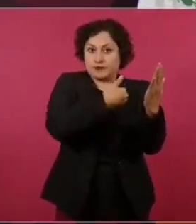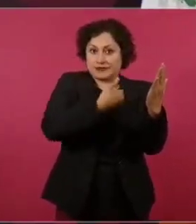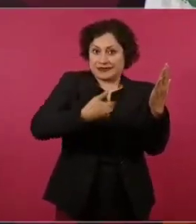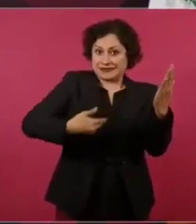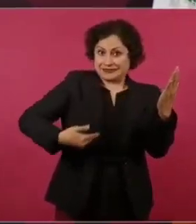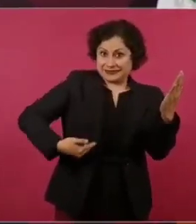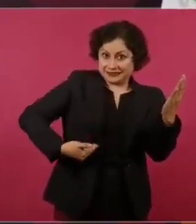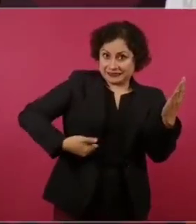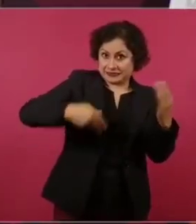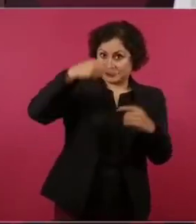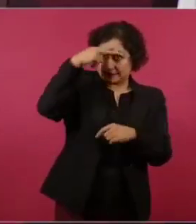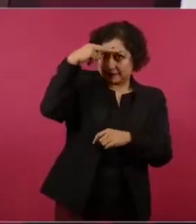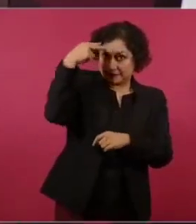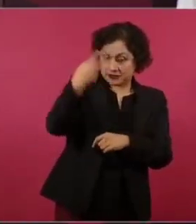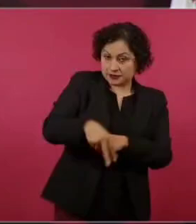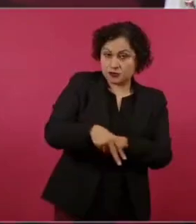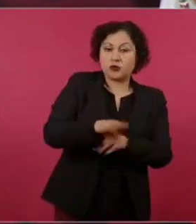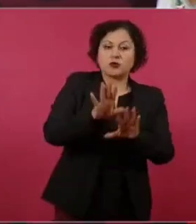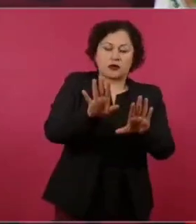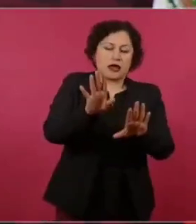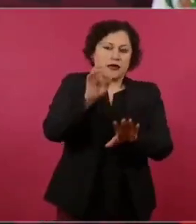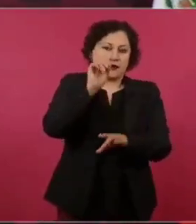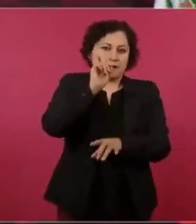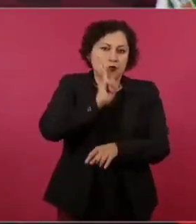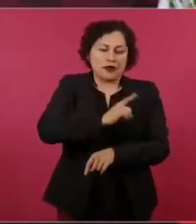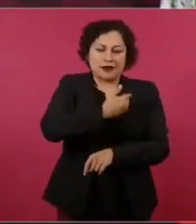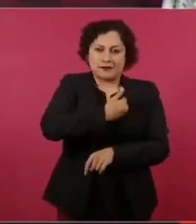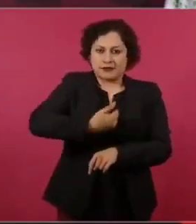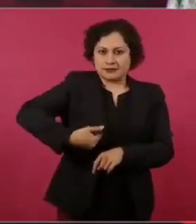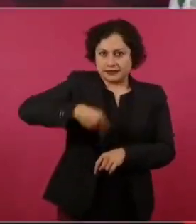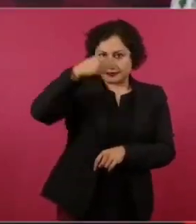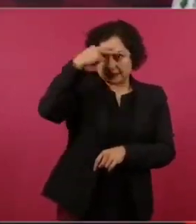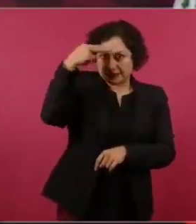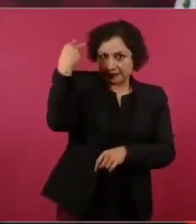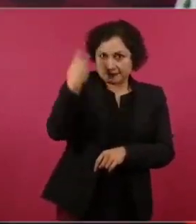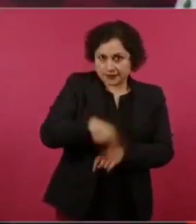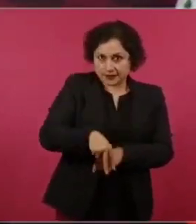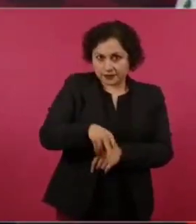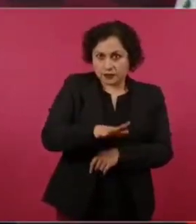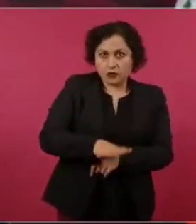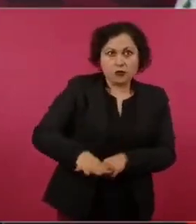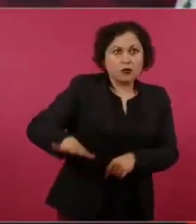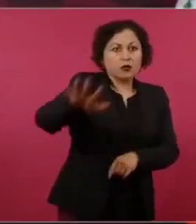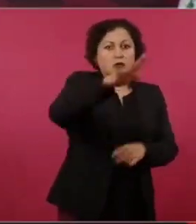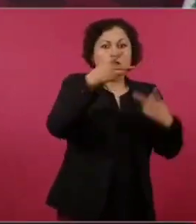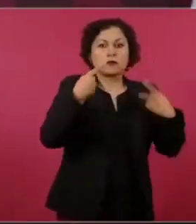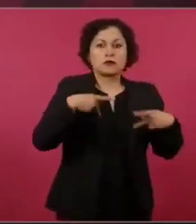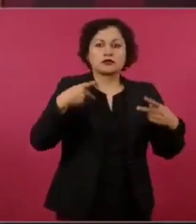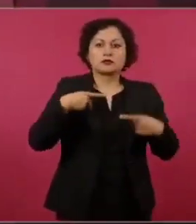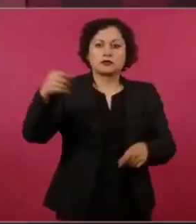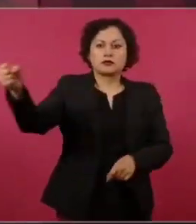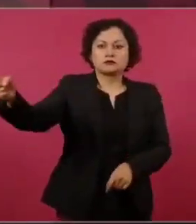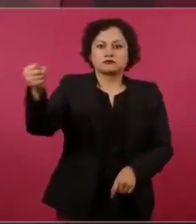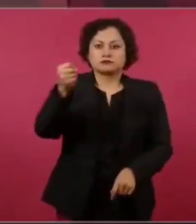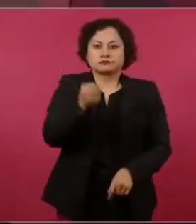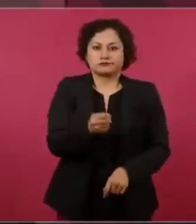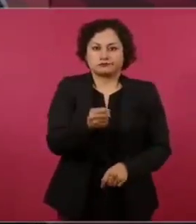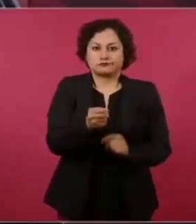presidenta de México, es electa por el pueblo y entra en funciones